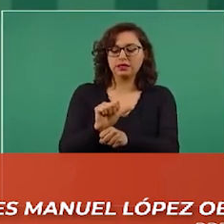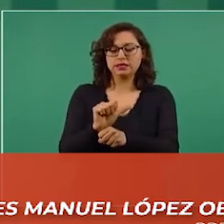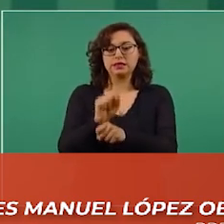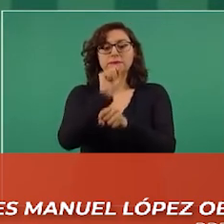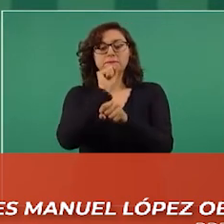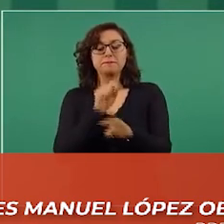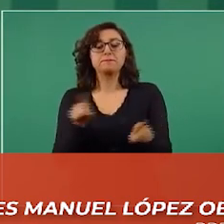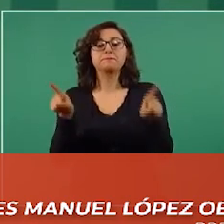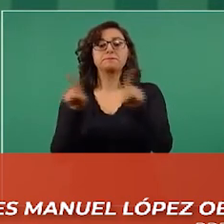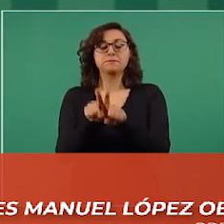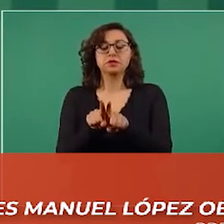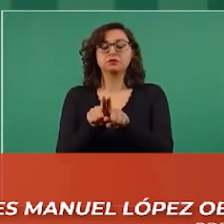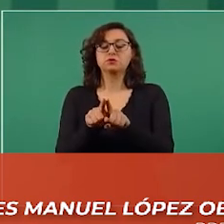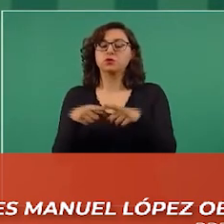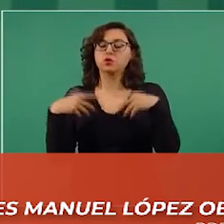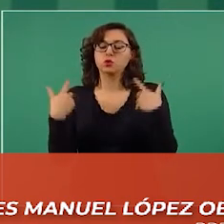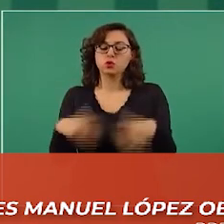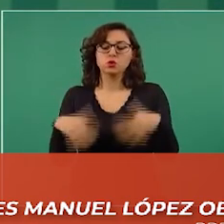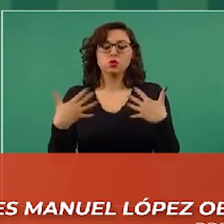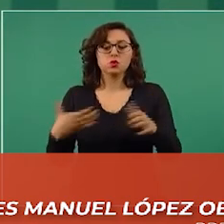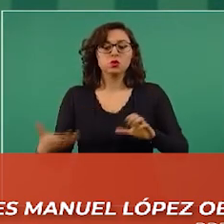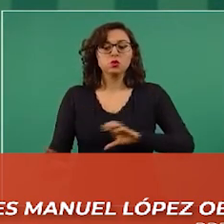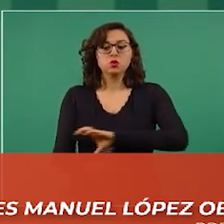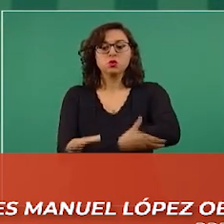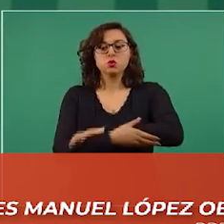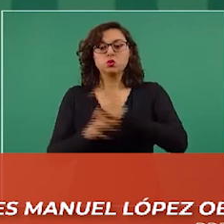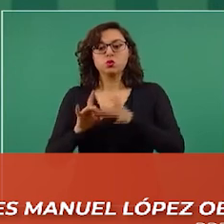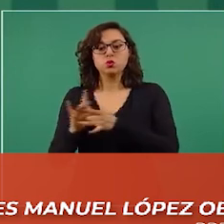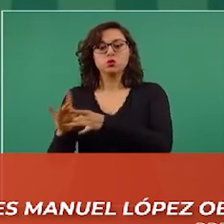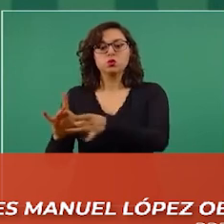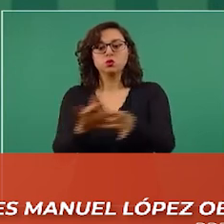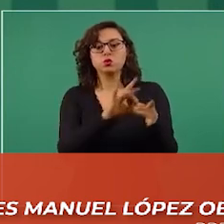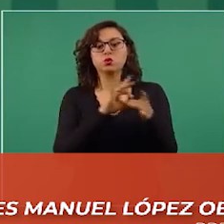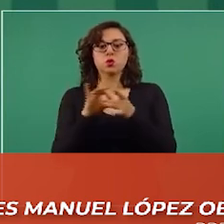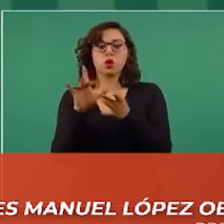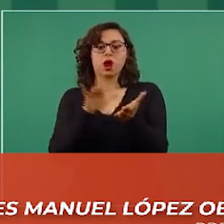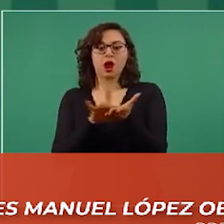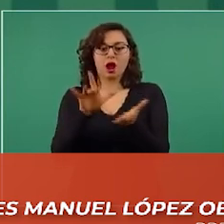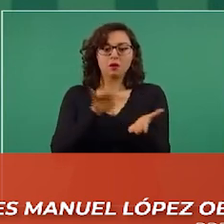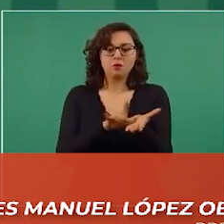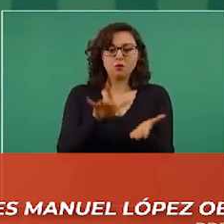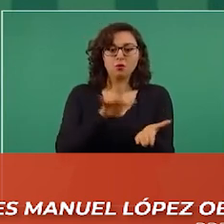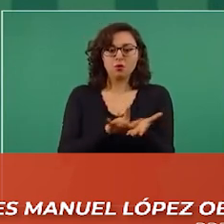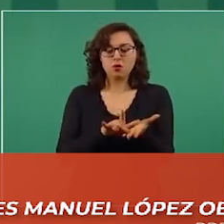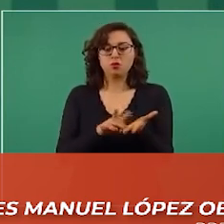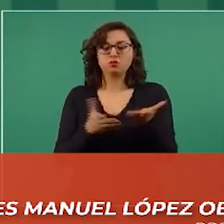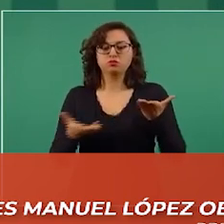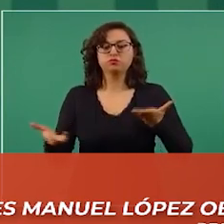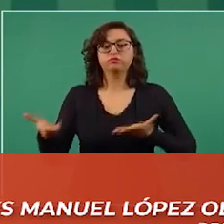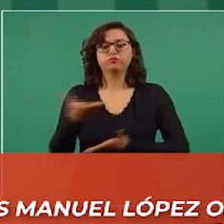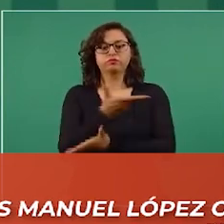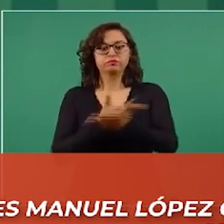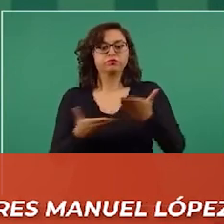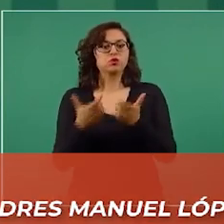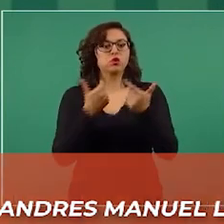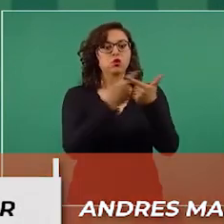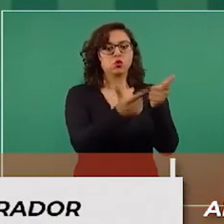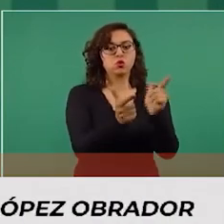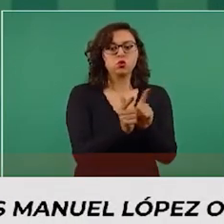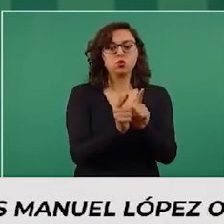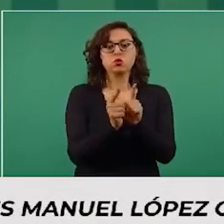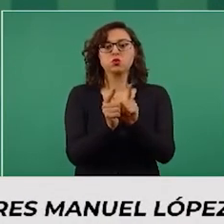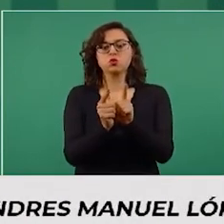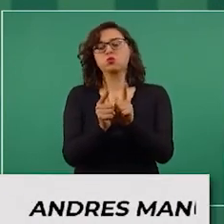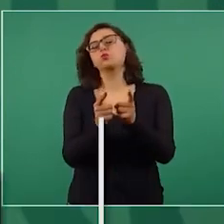la solidaridad el apoyo de las brigadas médicas